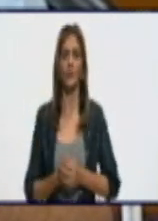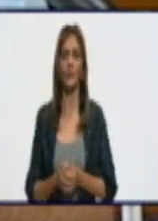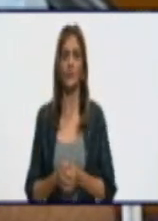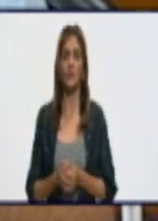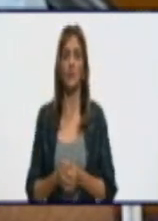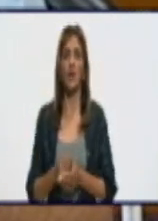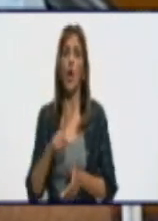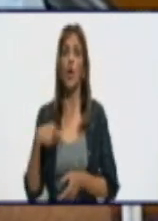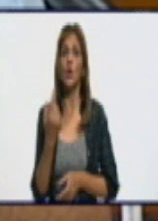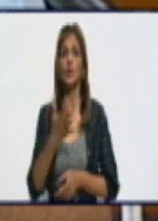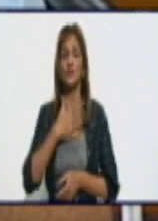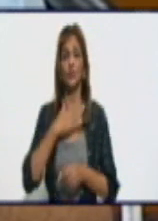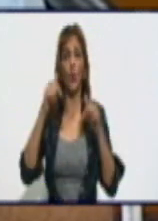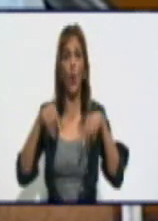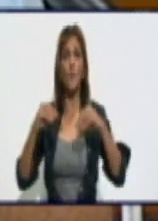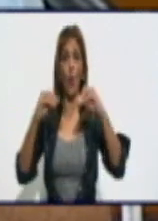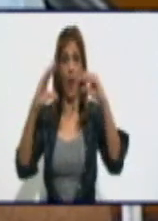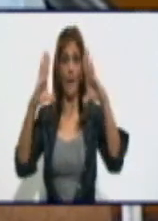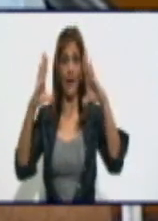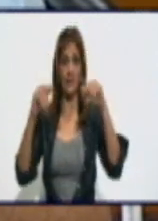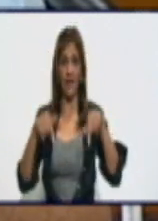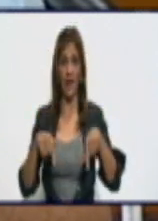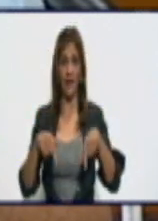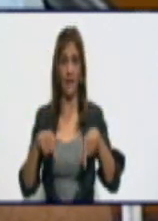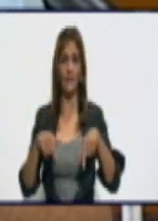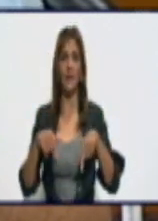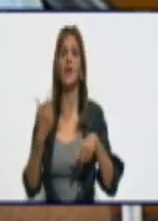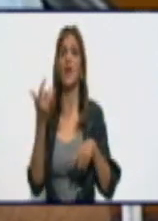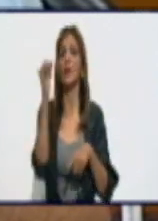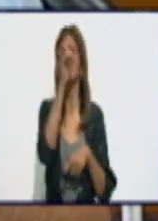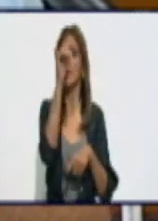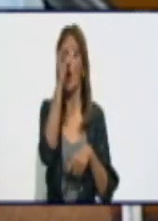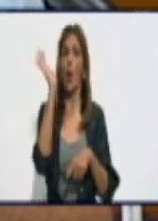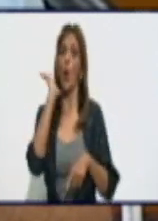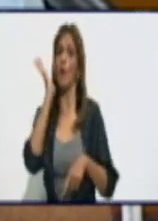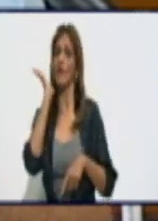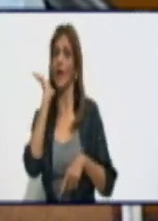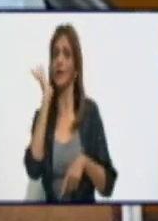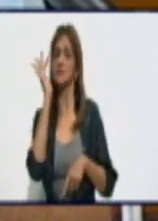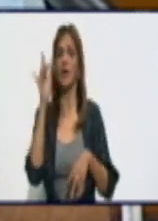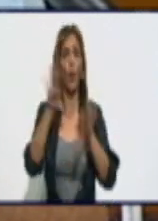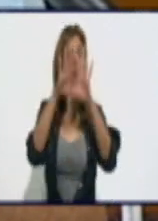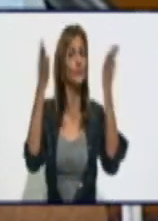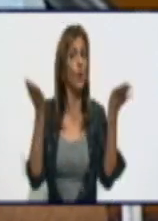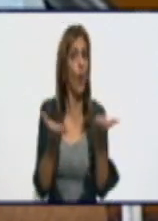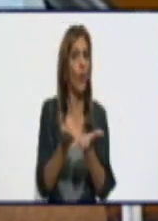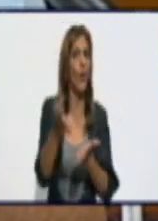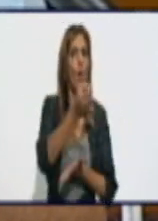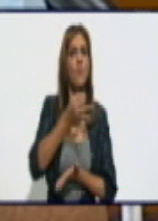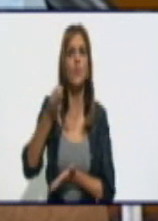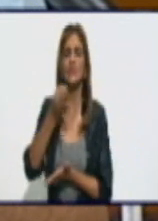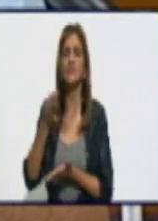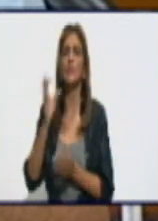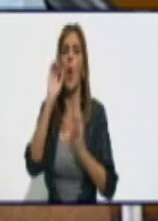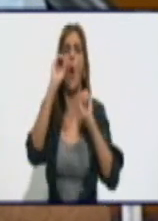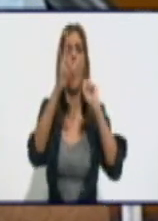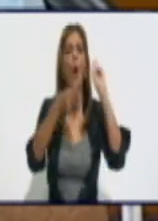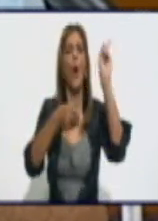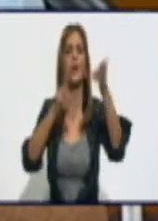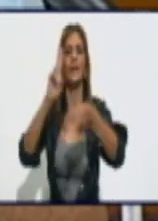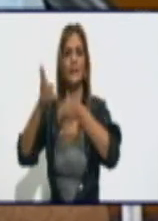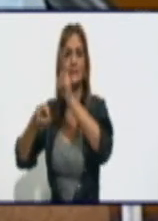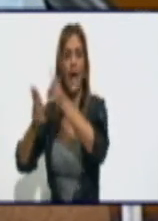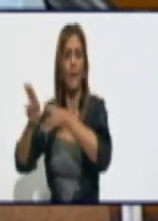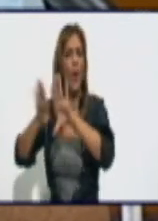indicamos esta mañana en audioconferencia con todos los municipios, nos conectamos y le damos la indicación a todos los